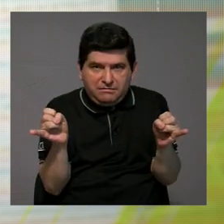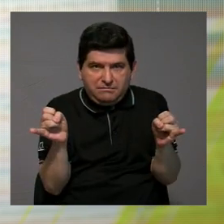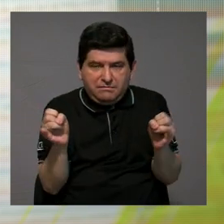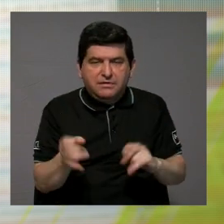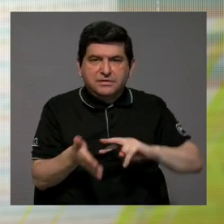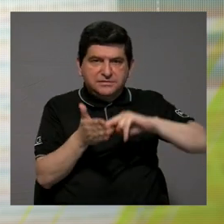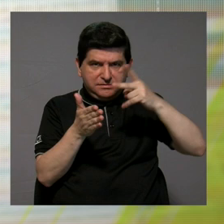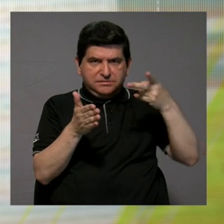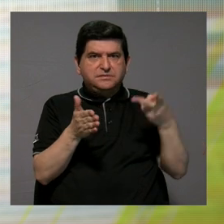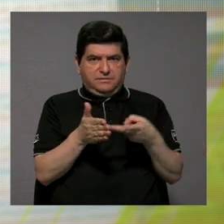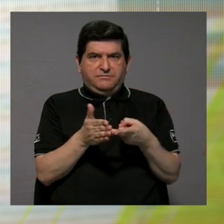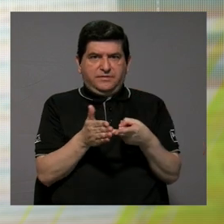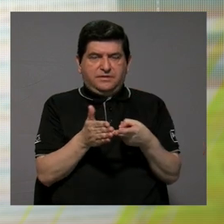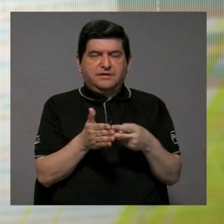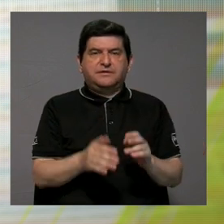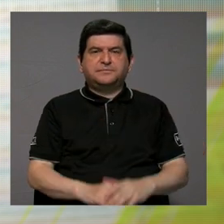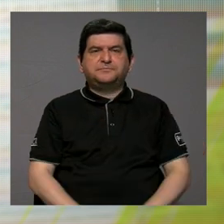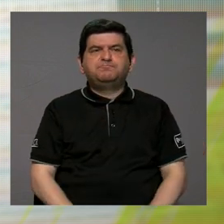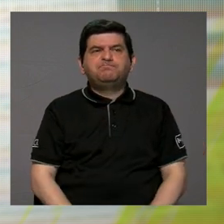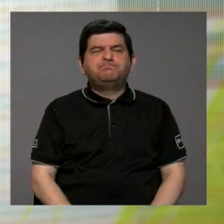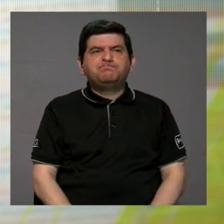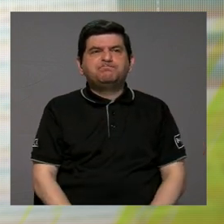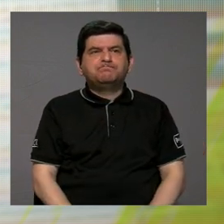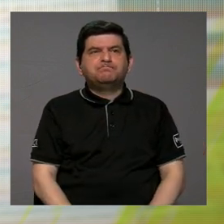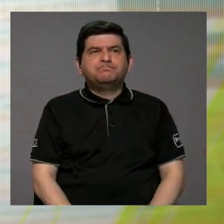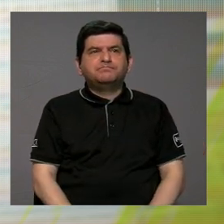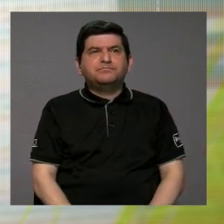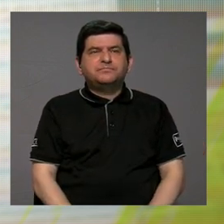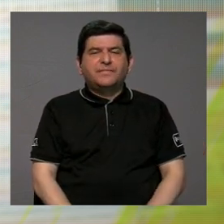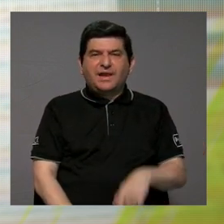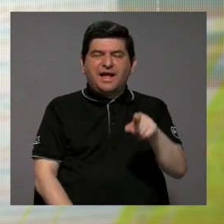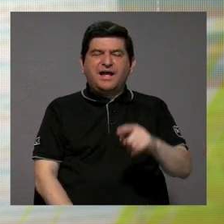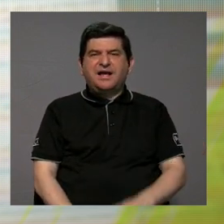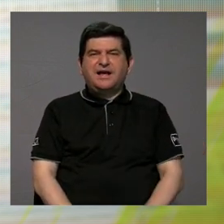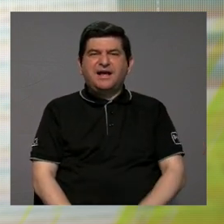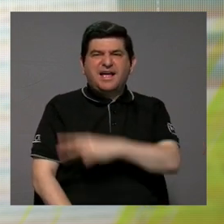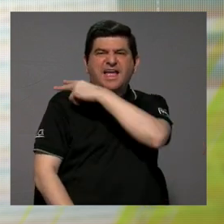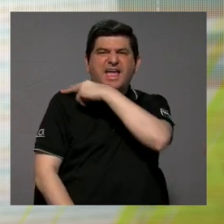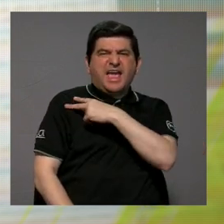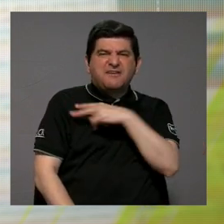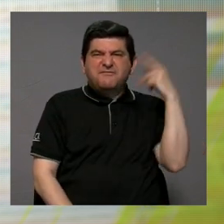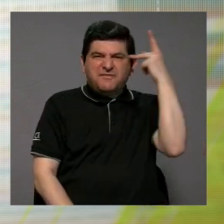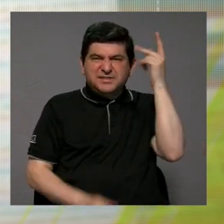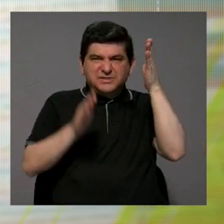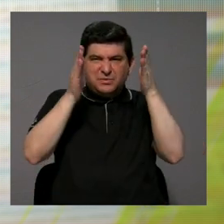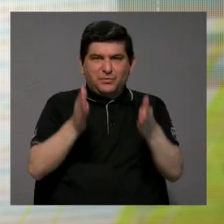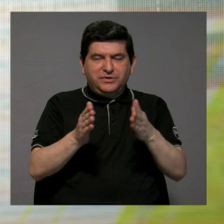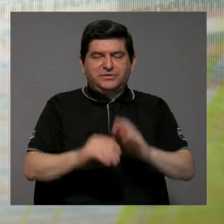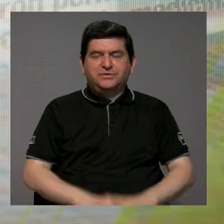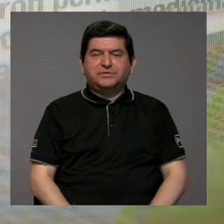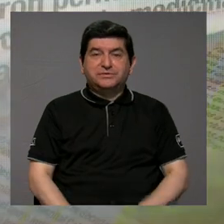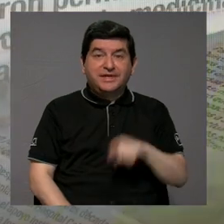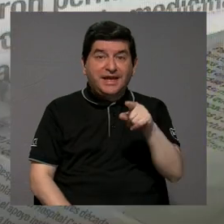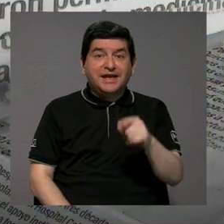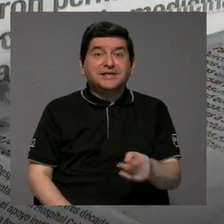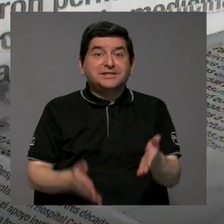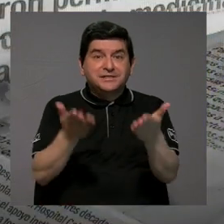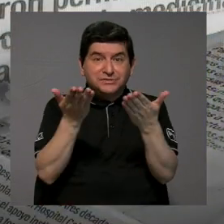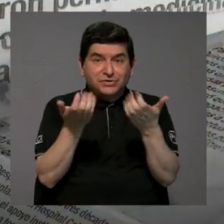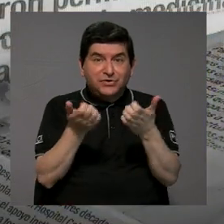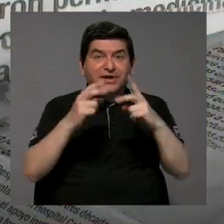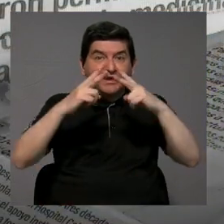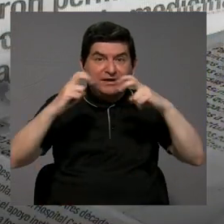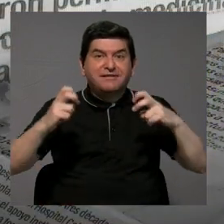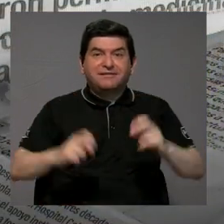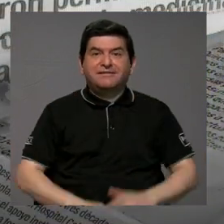genere, digamos que, encasicazgos políticos. Precisamente a eso quería llegar porque